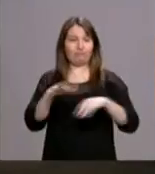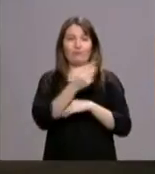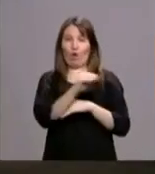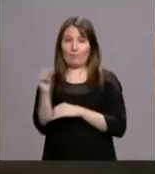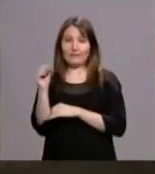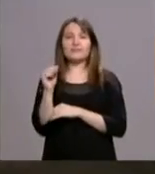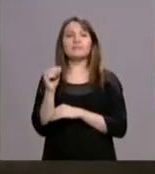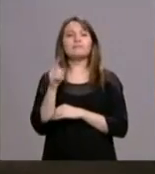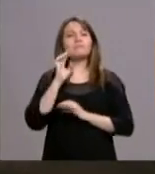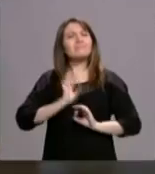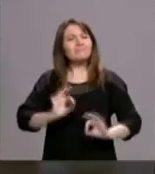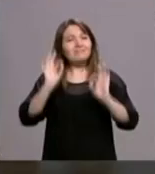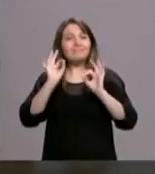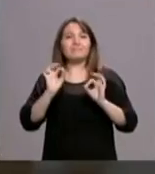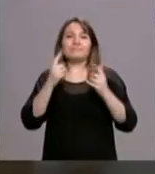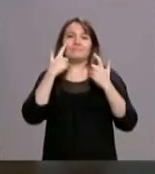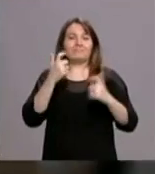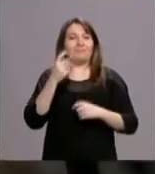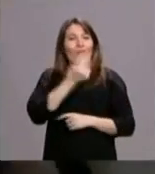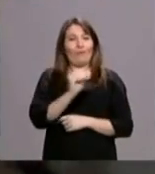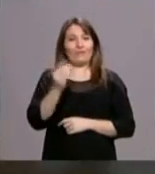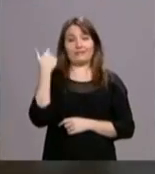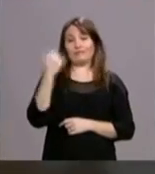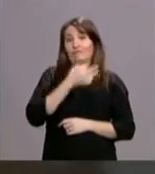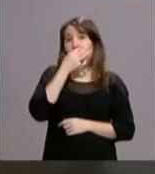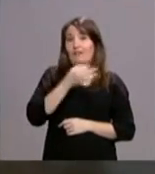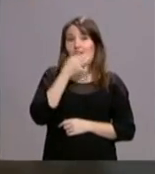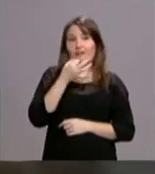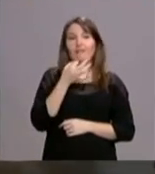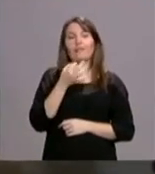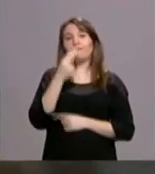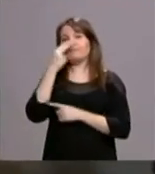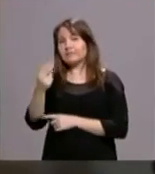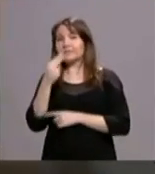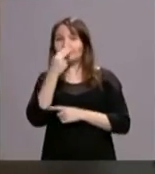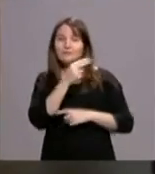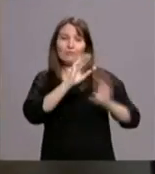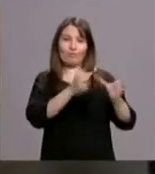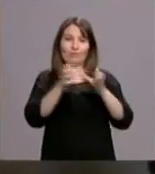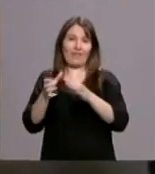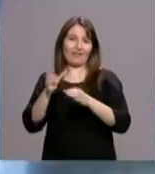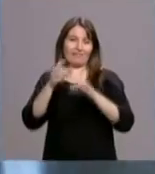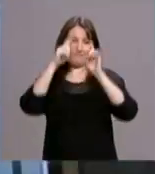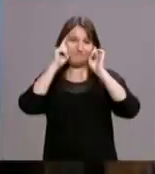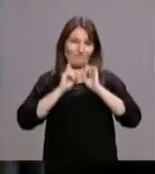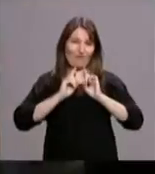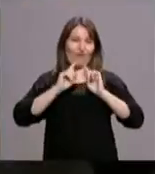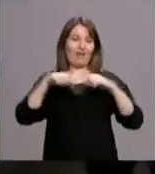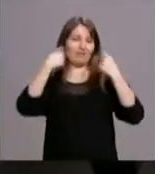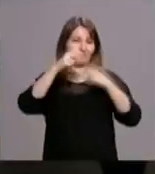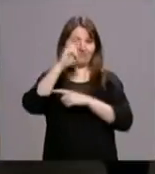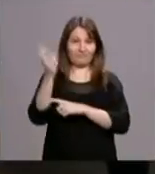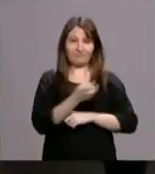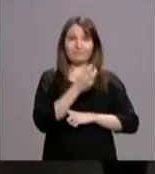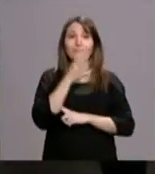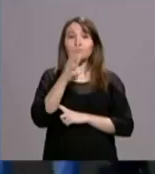de manera especial los jóvenes que durante la tarde estuvieron visitando a las comunidades de personas consagradas bajo la iniciativa Luces